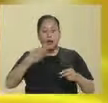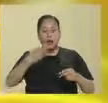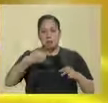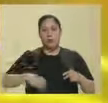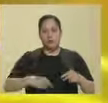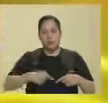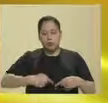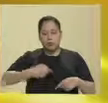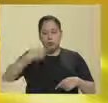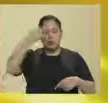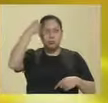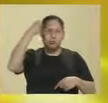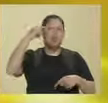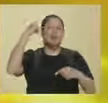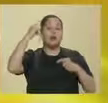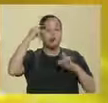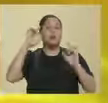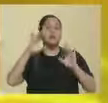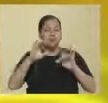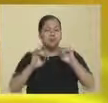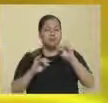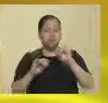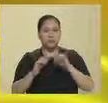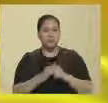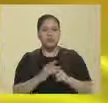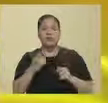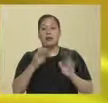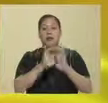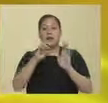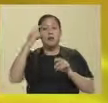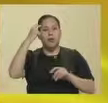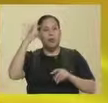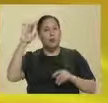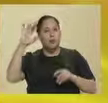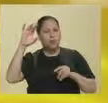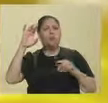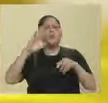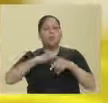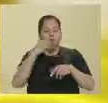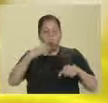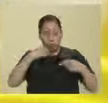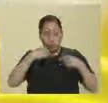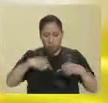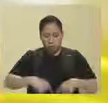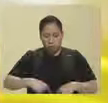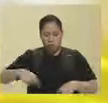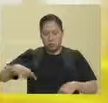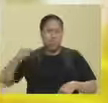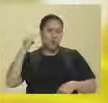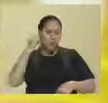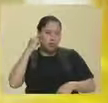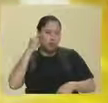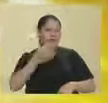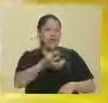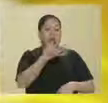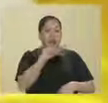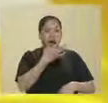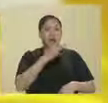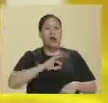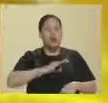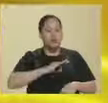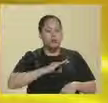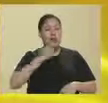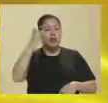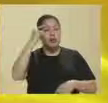Pero evidentemente, si el dolor de cabeza es secundario a algún proceso infeccioso, tratas el proceso infeccioso y se quita el